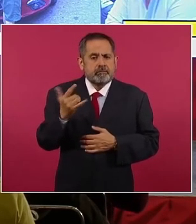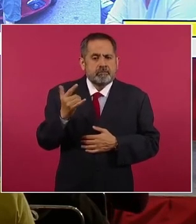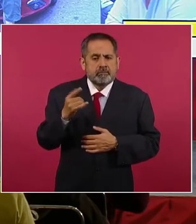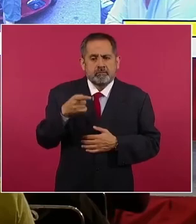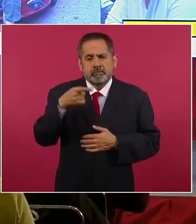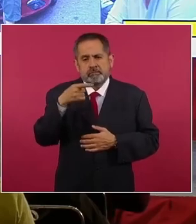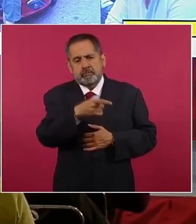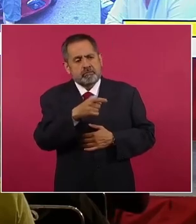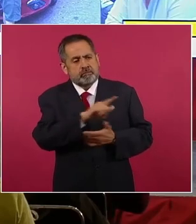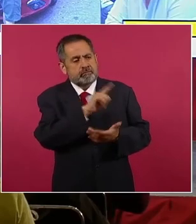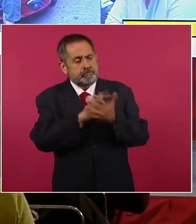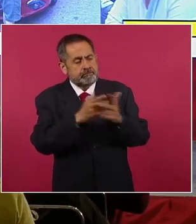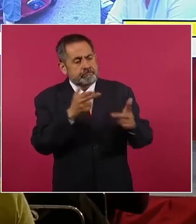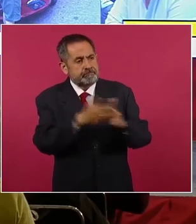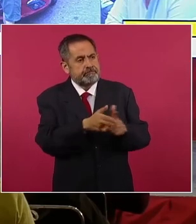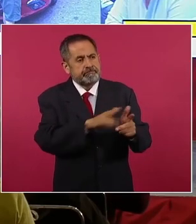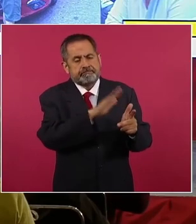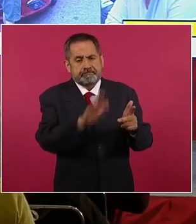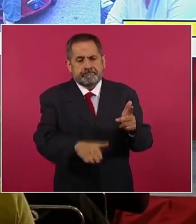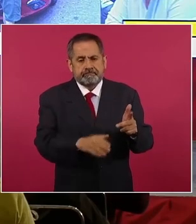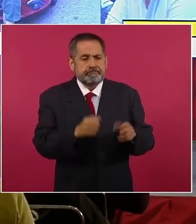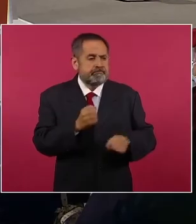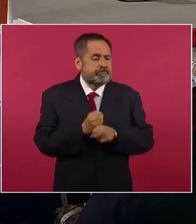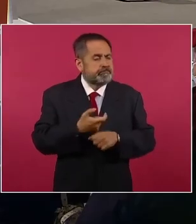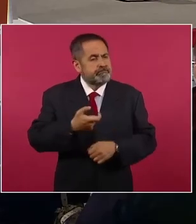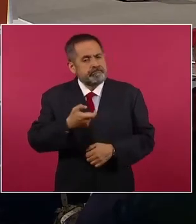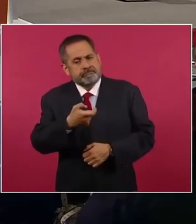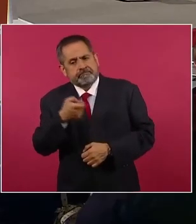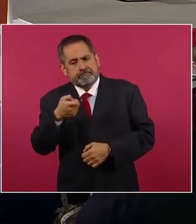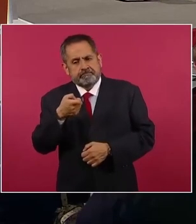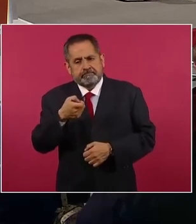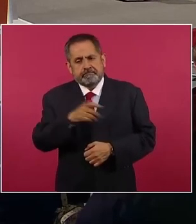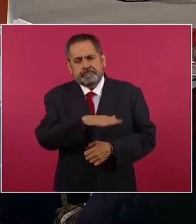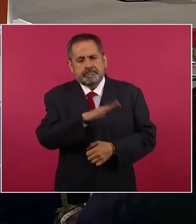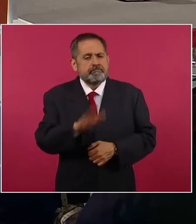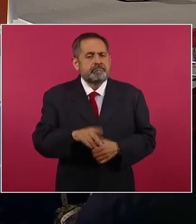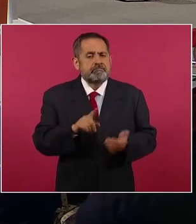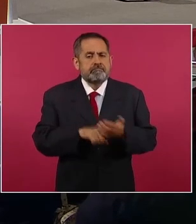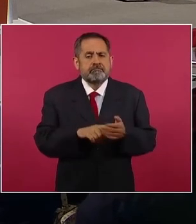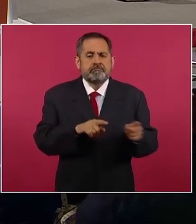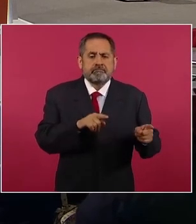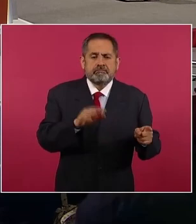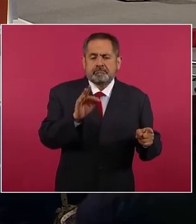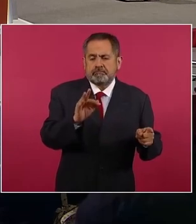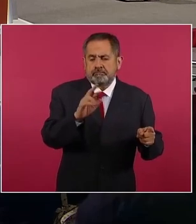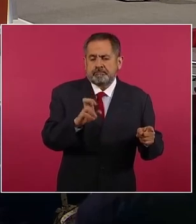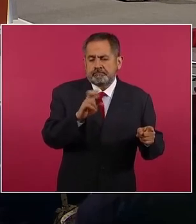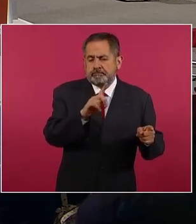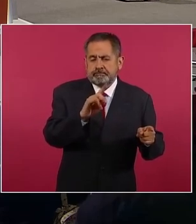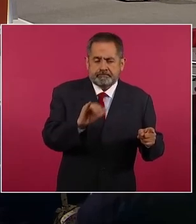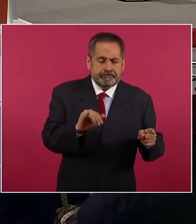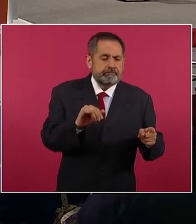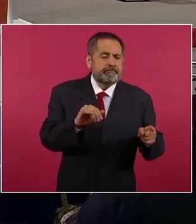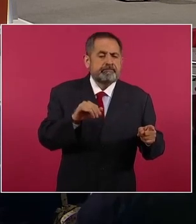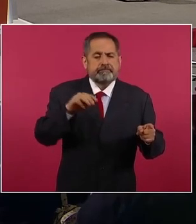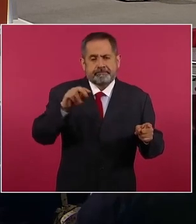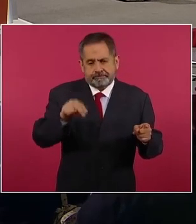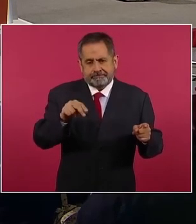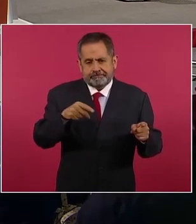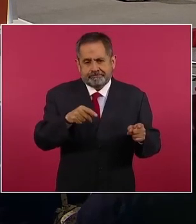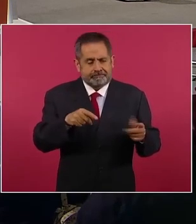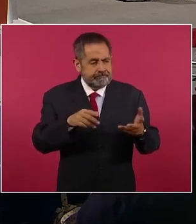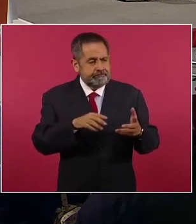comitió el delito de homicidio por arma de juego en agravio de Freddy Vladimir N., este